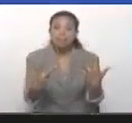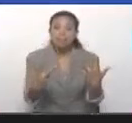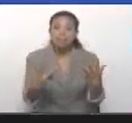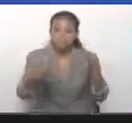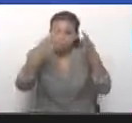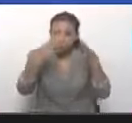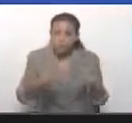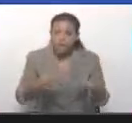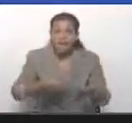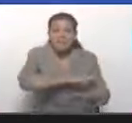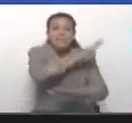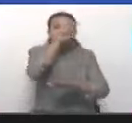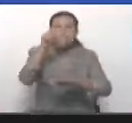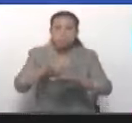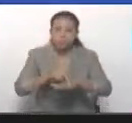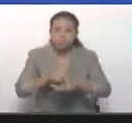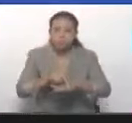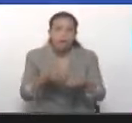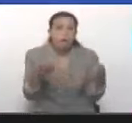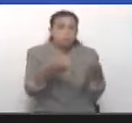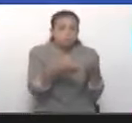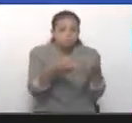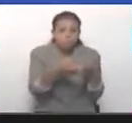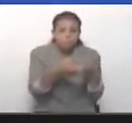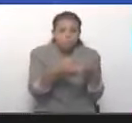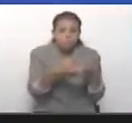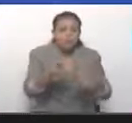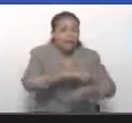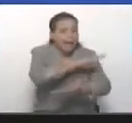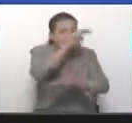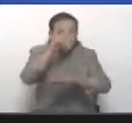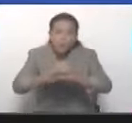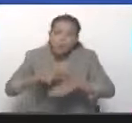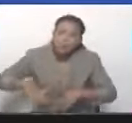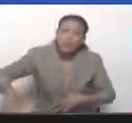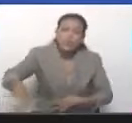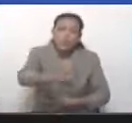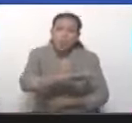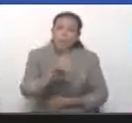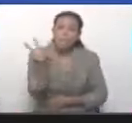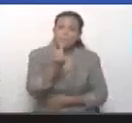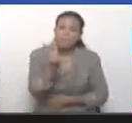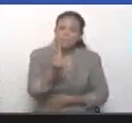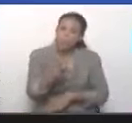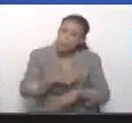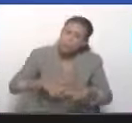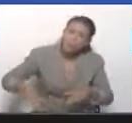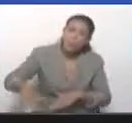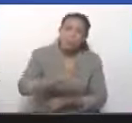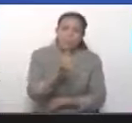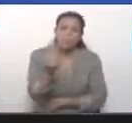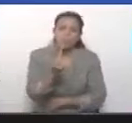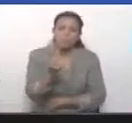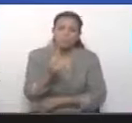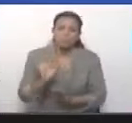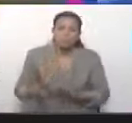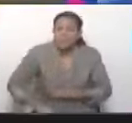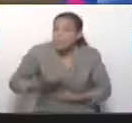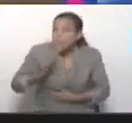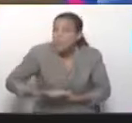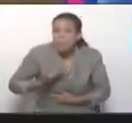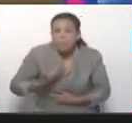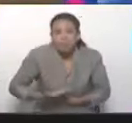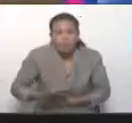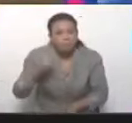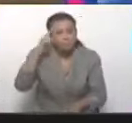carácter nacional, de carácter nacionalista. Es muy importante, es un referéndum